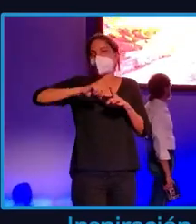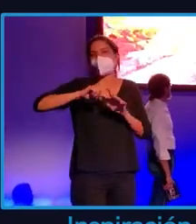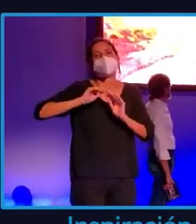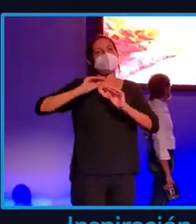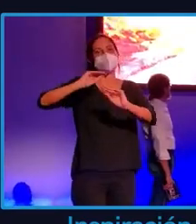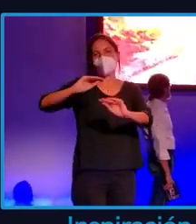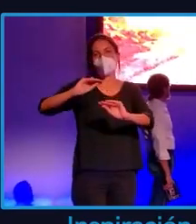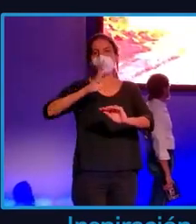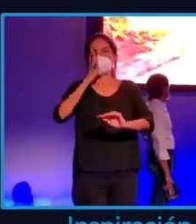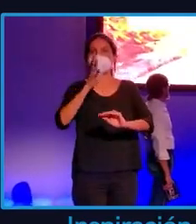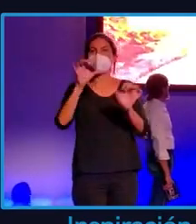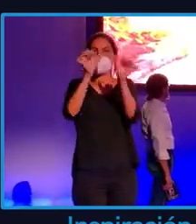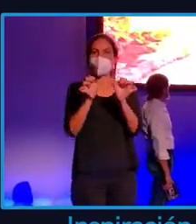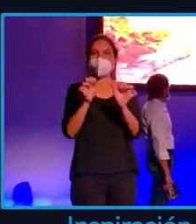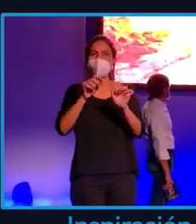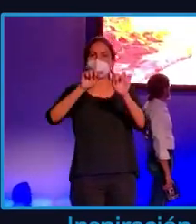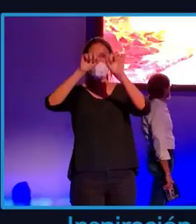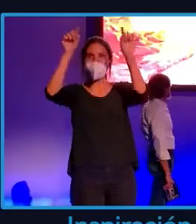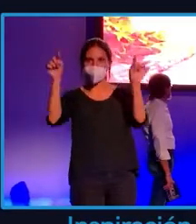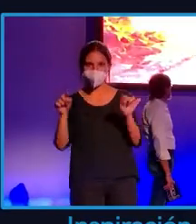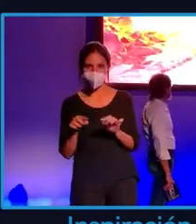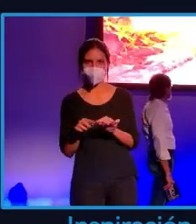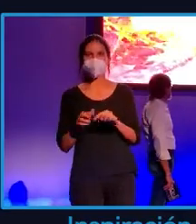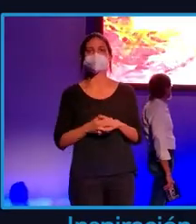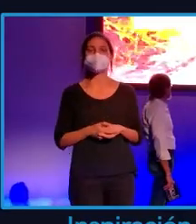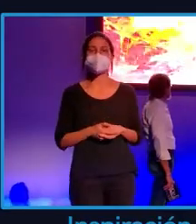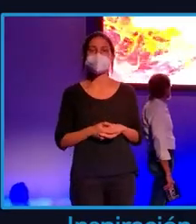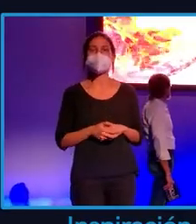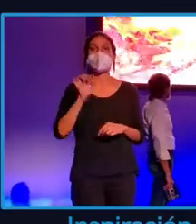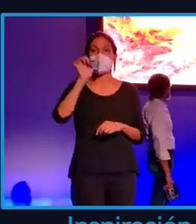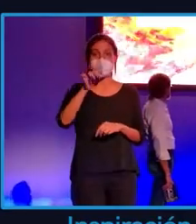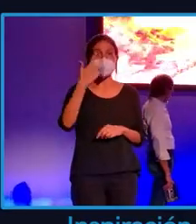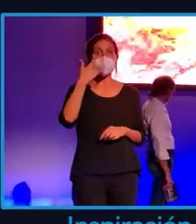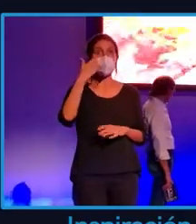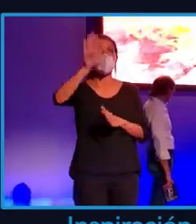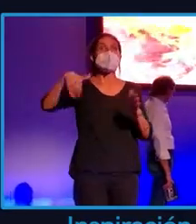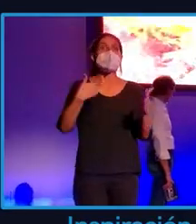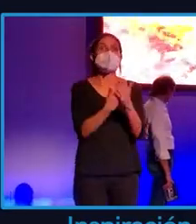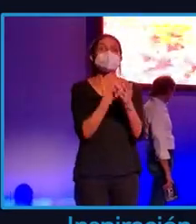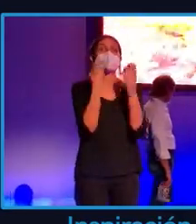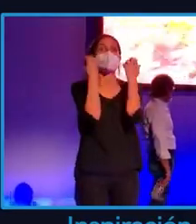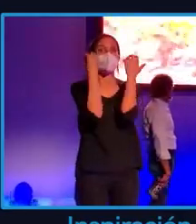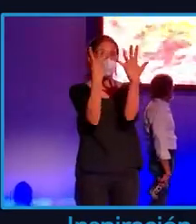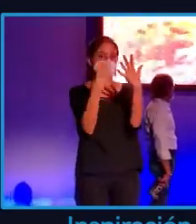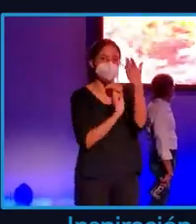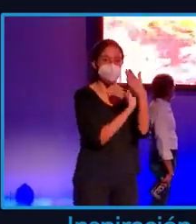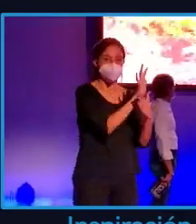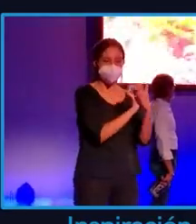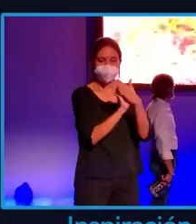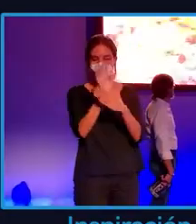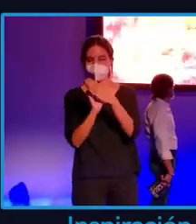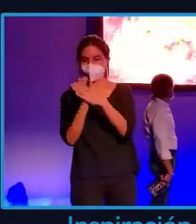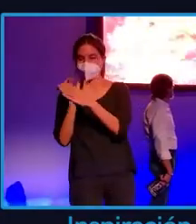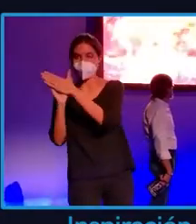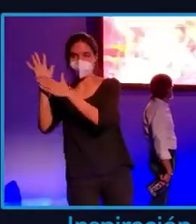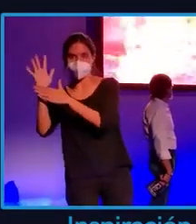alargada de corazón. Y durante este proceso eructivo ha llegado a tener hasta ocho bocas, ahí lo están viendo, por las que